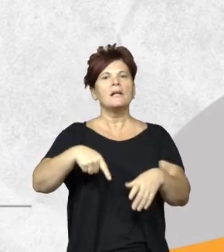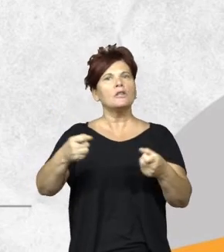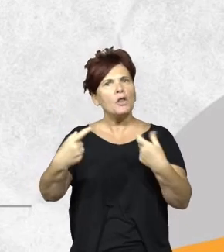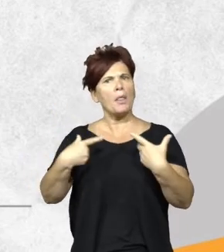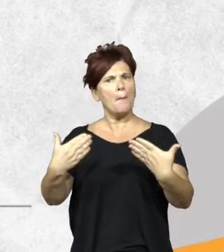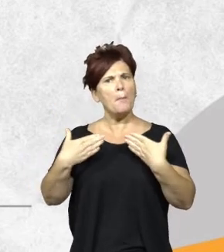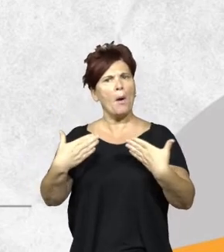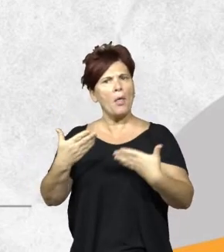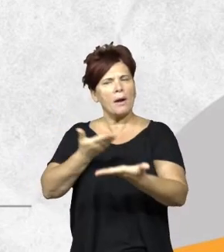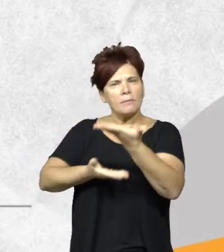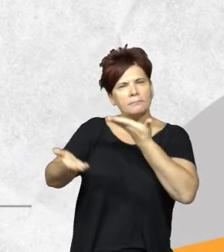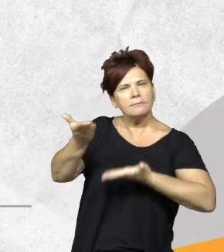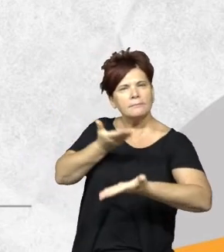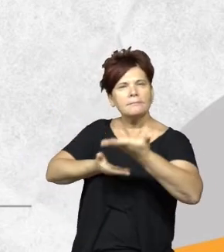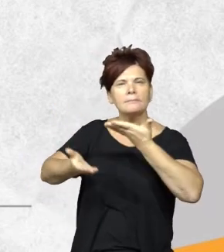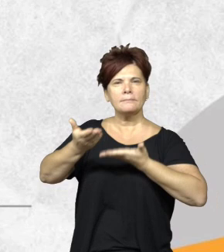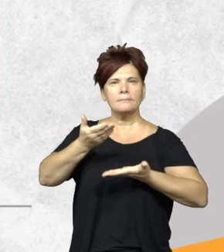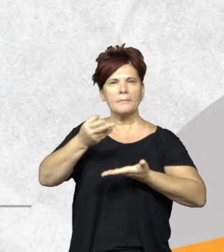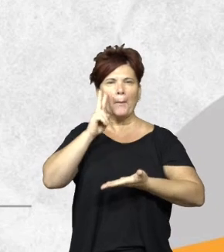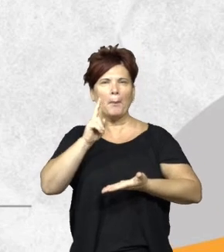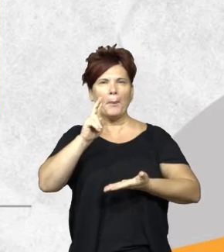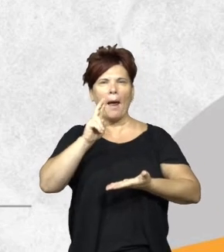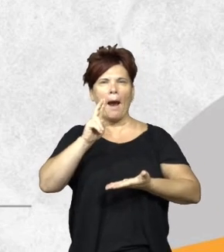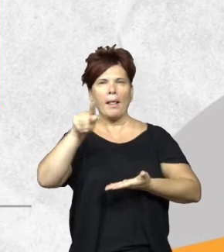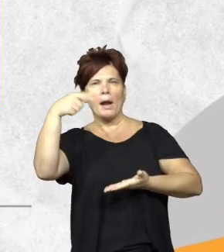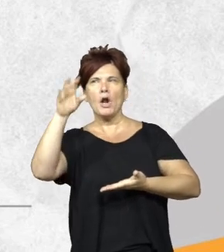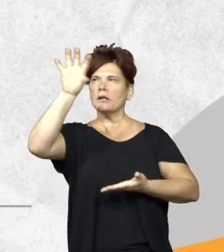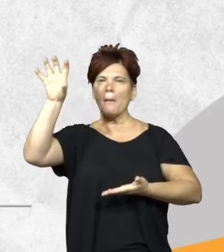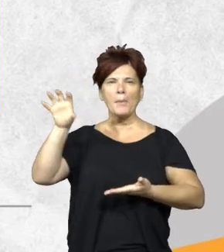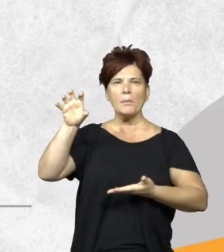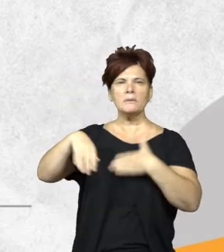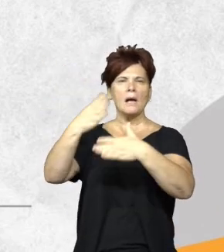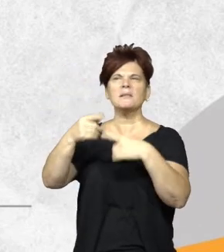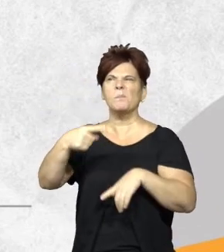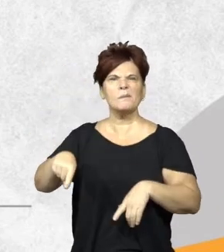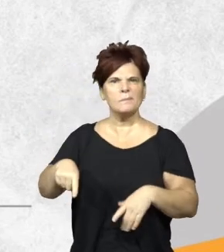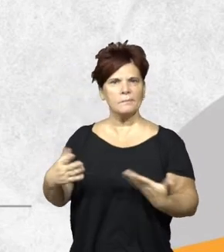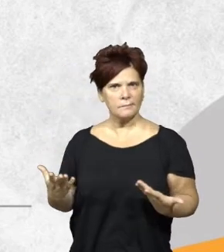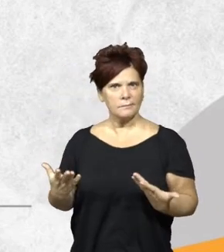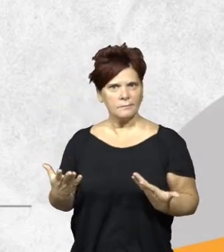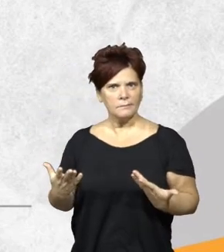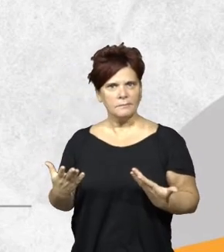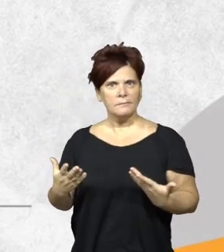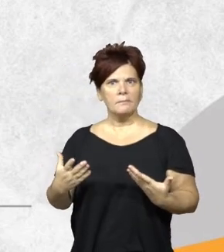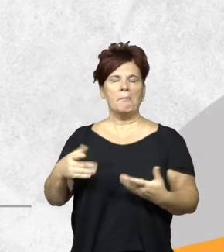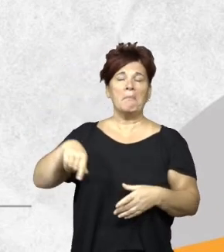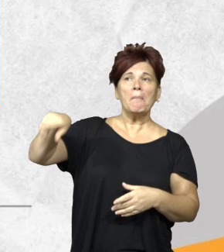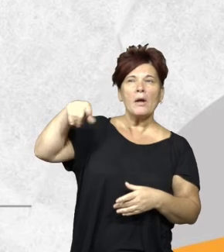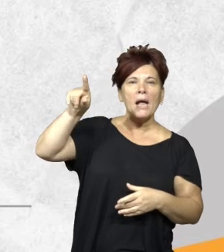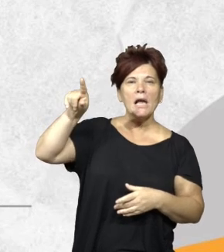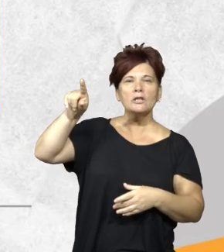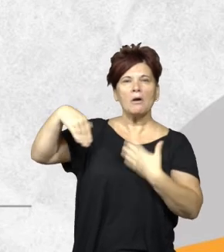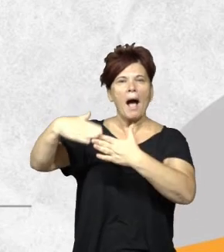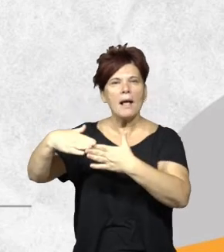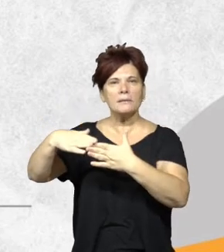permiten interactuar, cambiar y mirar qué es lo que se hace en otras provincias para que aquello que sea bueno y conveniente para nuestra